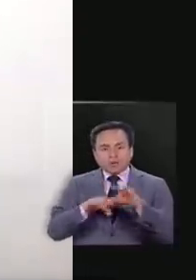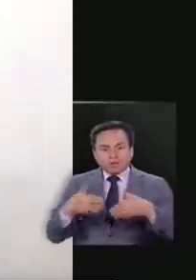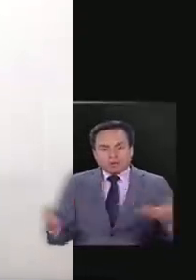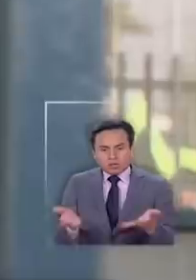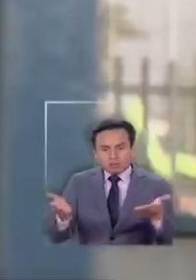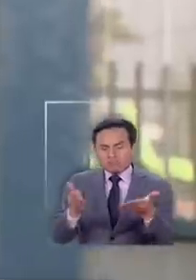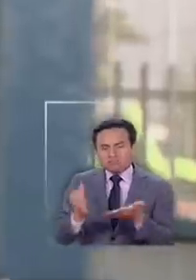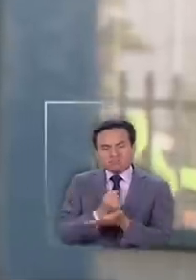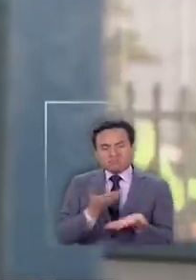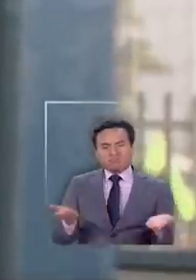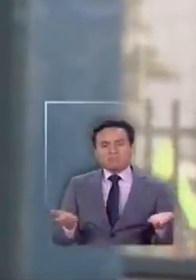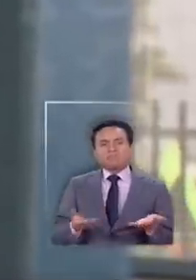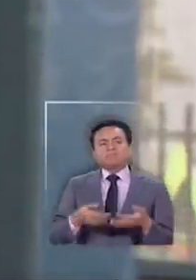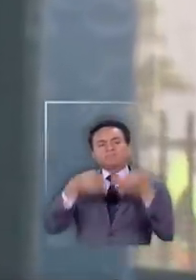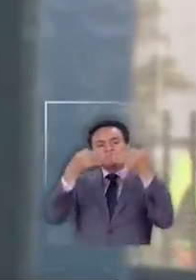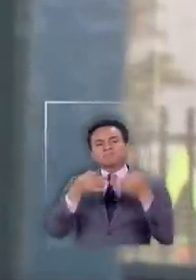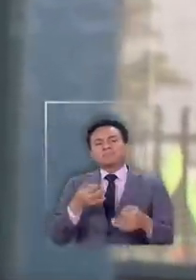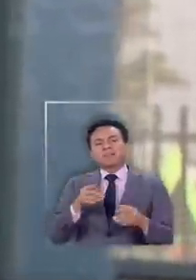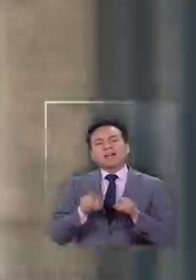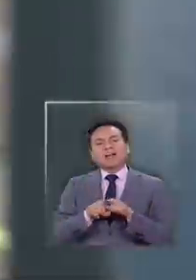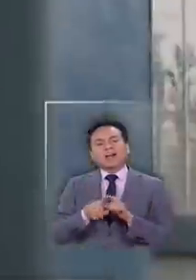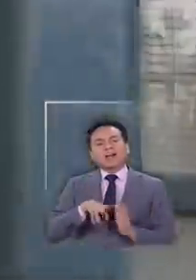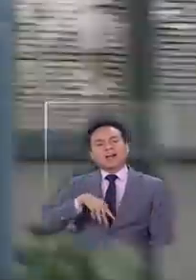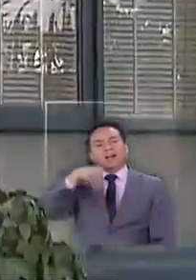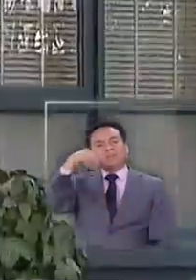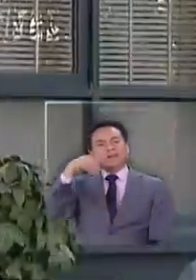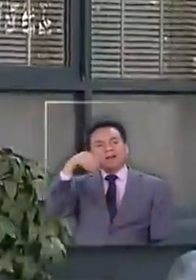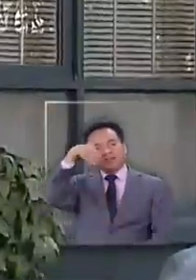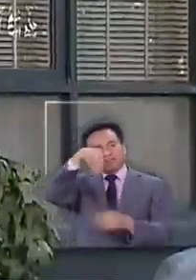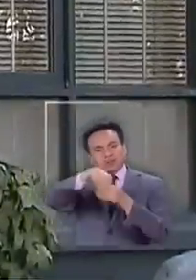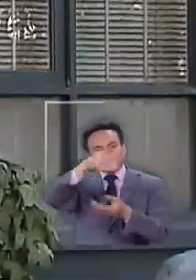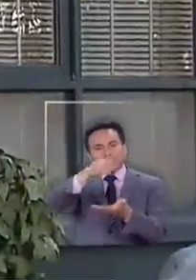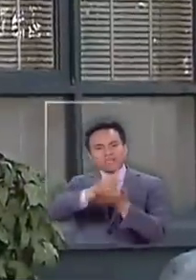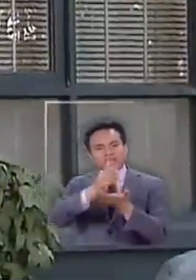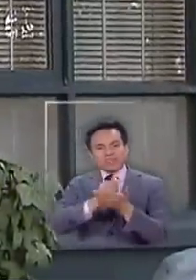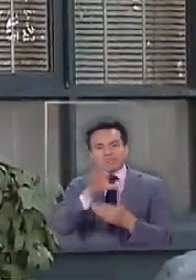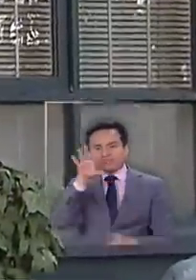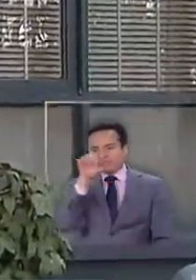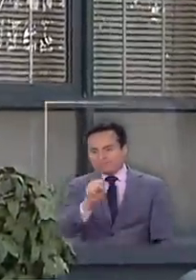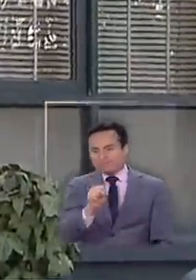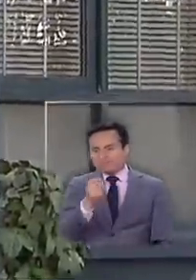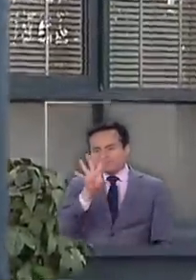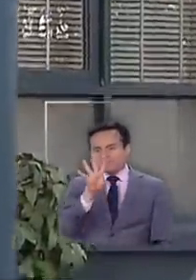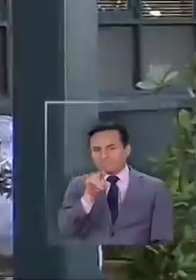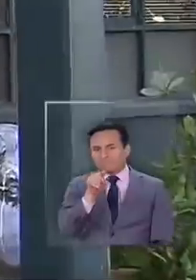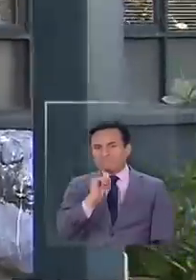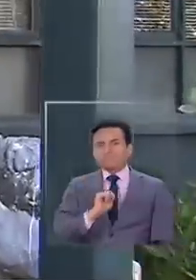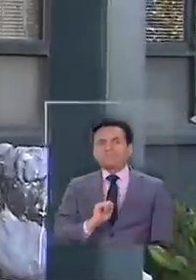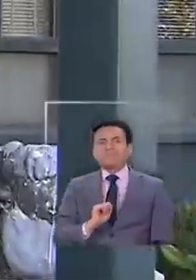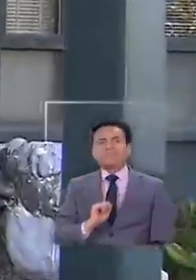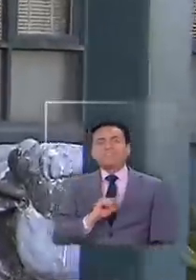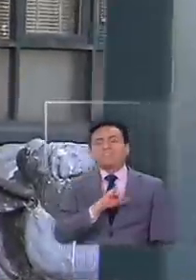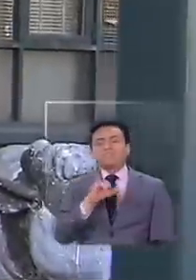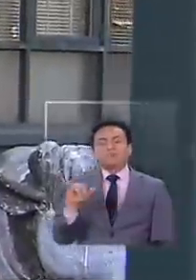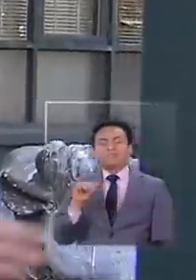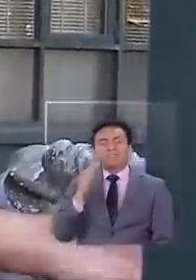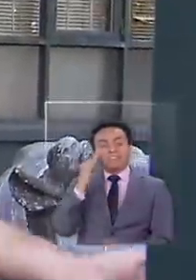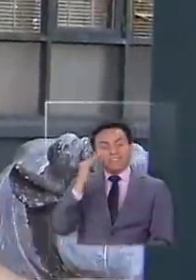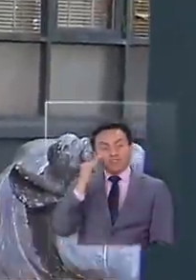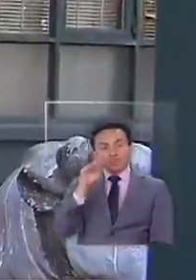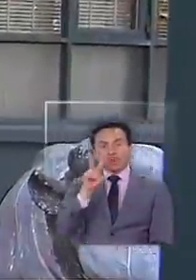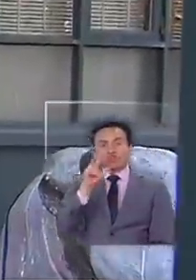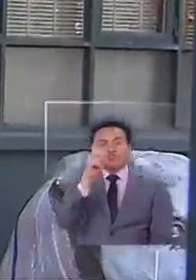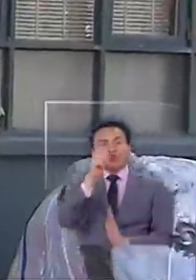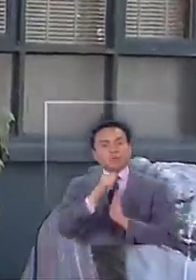Lo que reafirma la única alma que pillamos al interior de un colegio en plena cuarentena. Van a tener a los niños